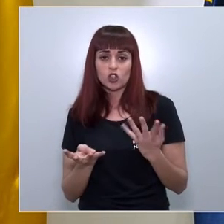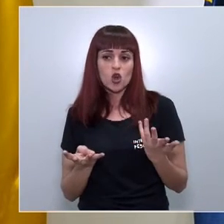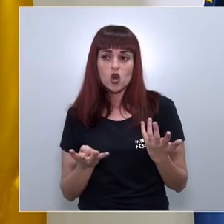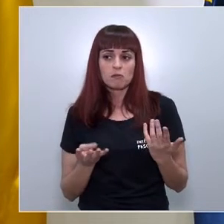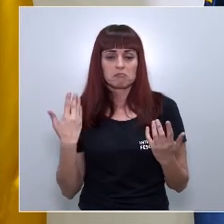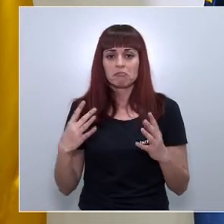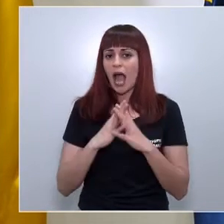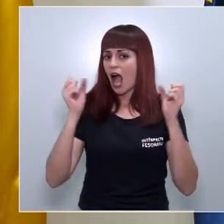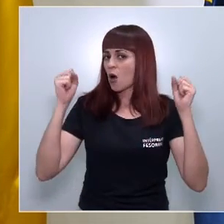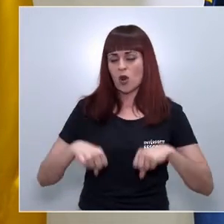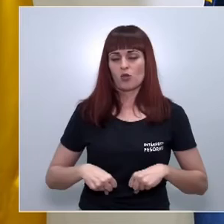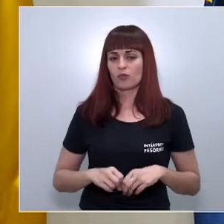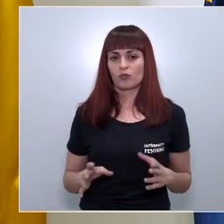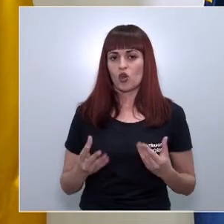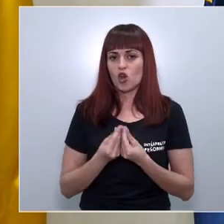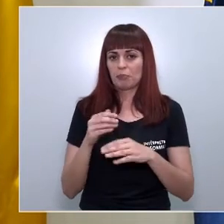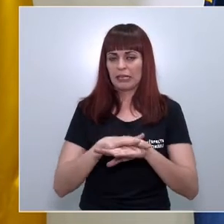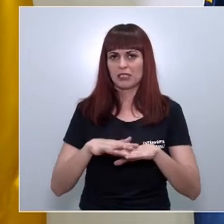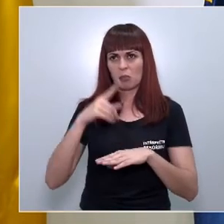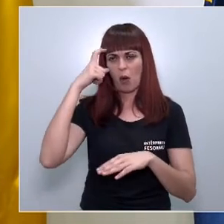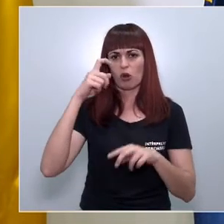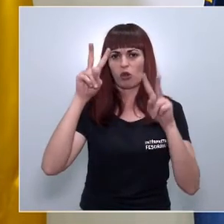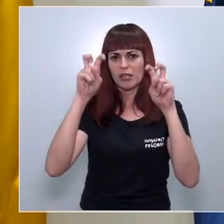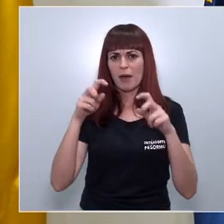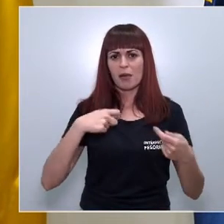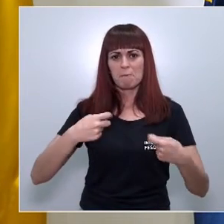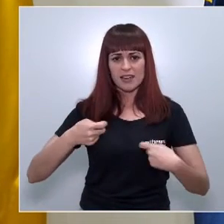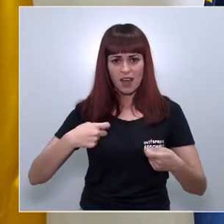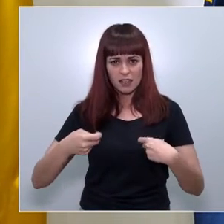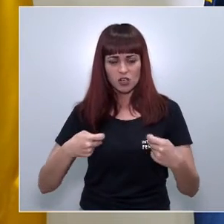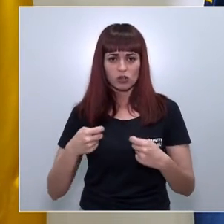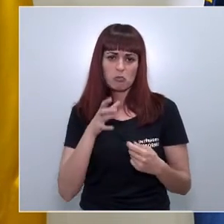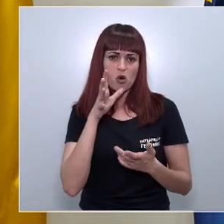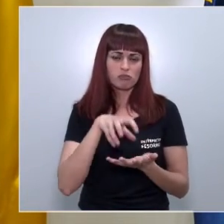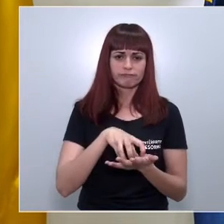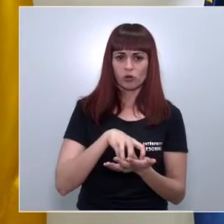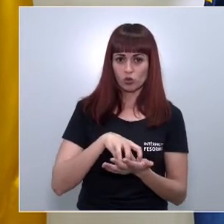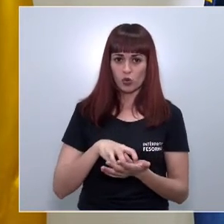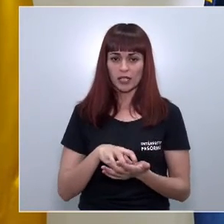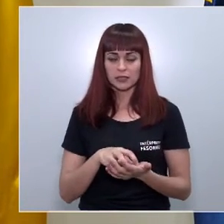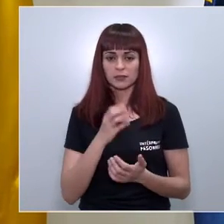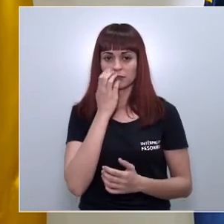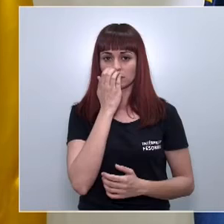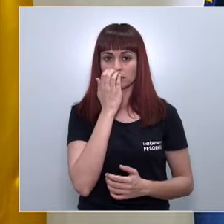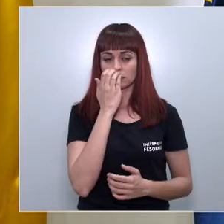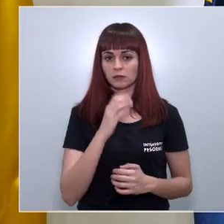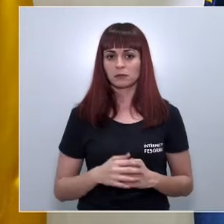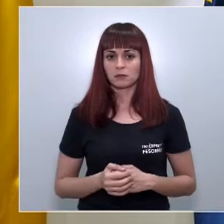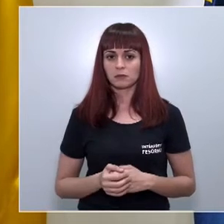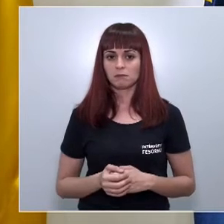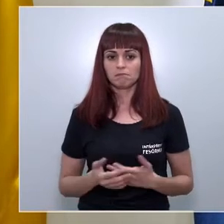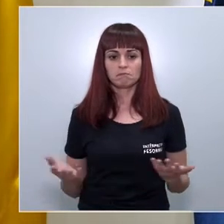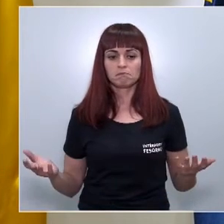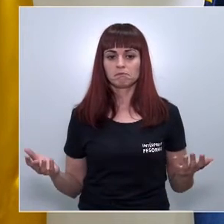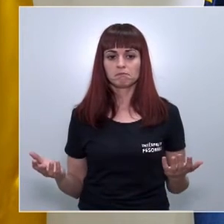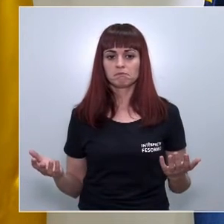llegamos a llegar a acuerdos con el ministerio me acuerdo que estuvimos hablando del tema de los mercadillos algunas dudas que teníamos razonables pero bueno al principio nos logramos